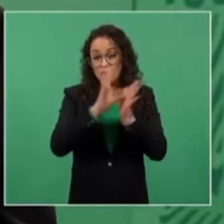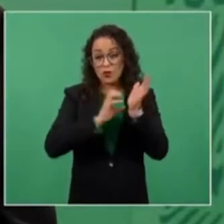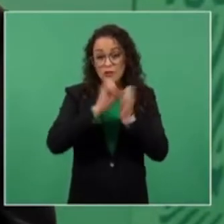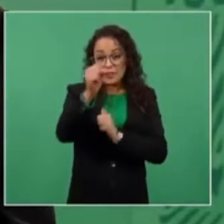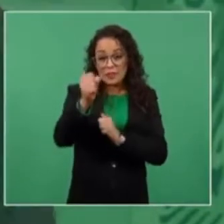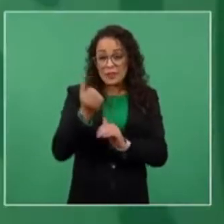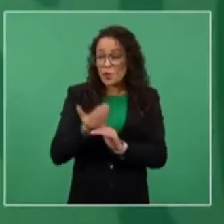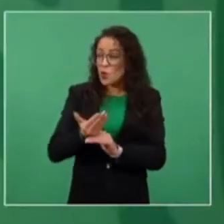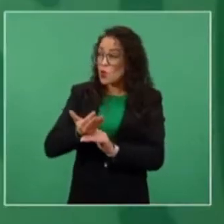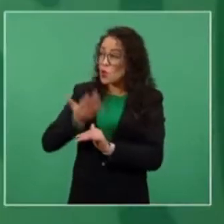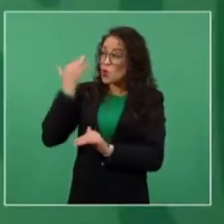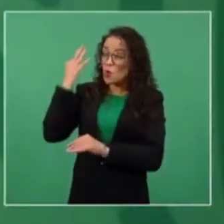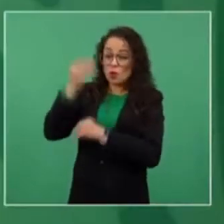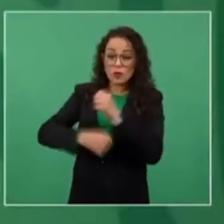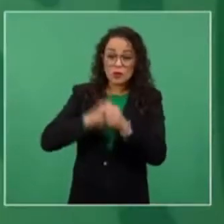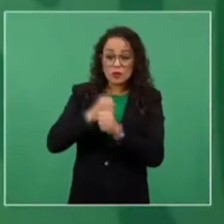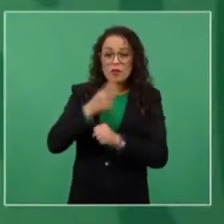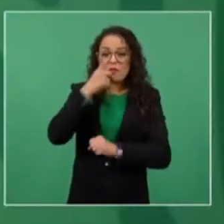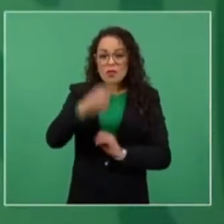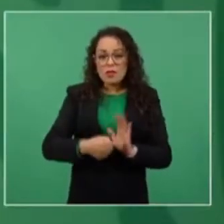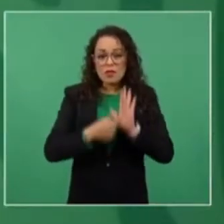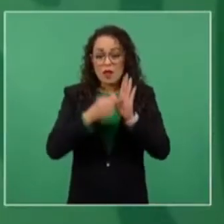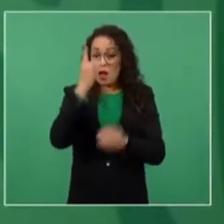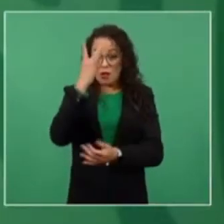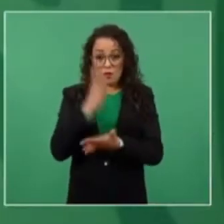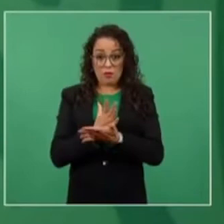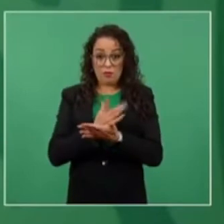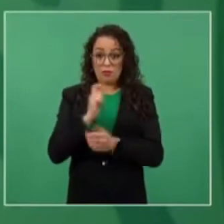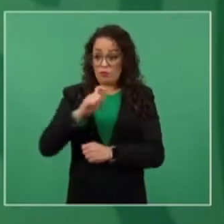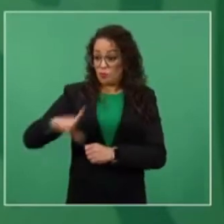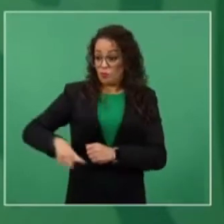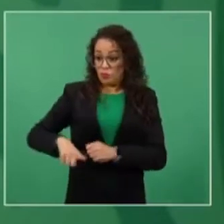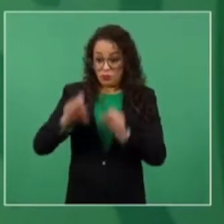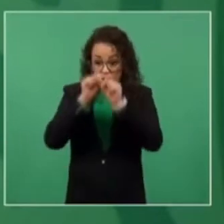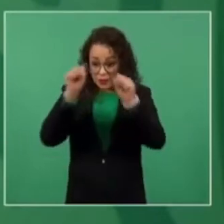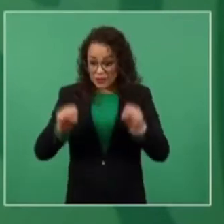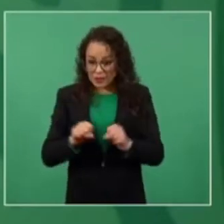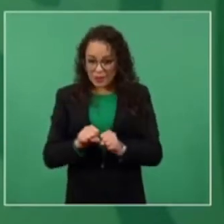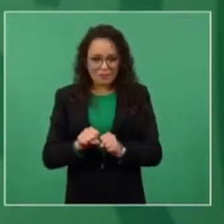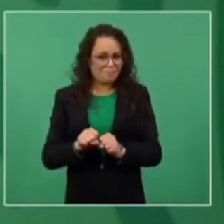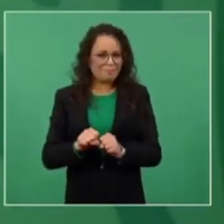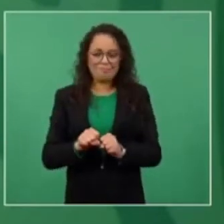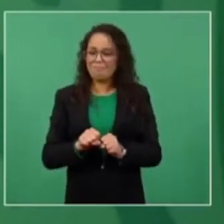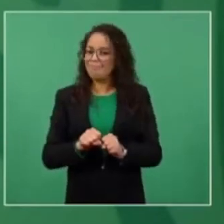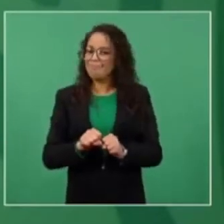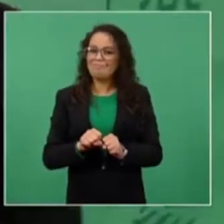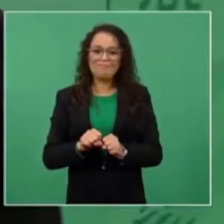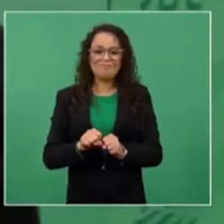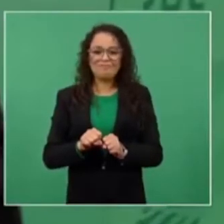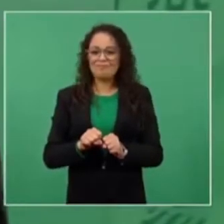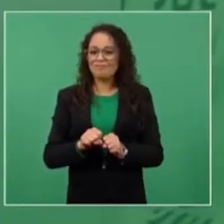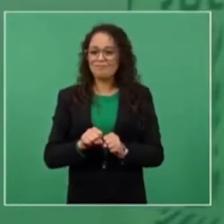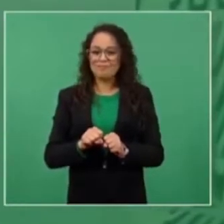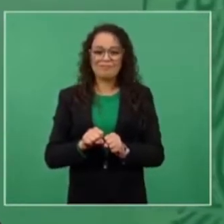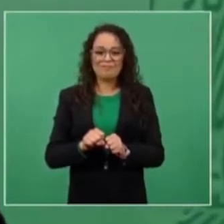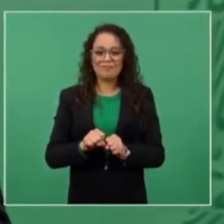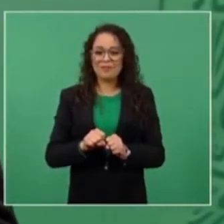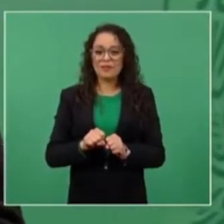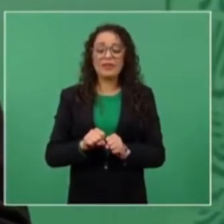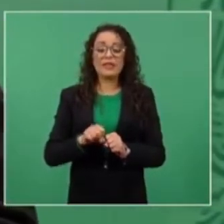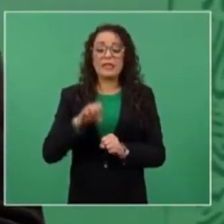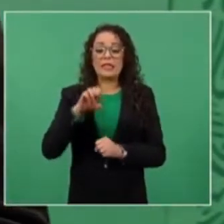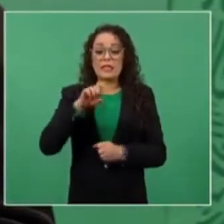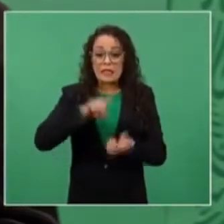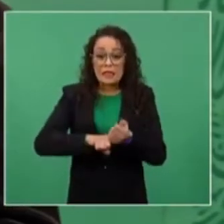no sólo es un sistema de gobierno es un modo de vida